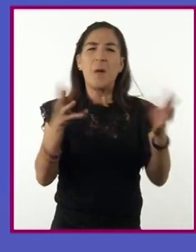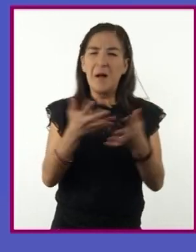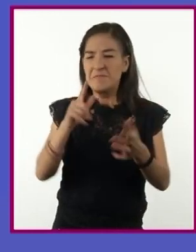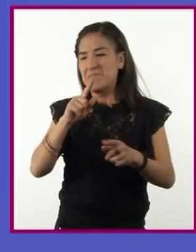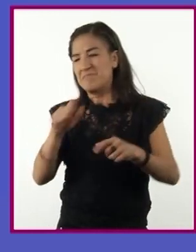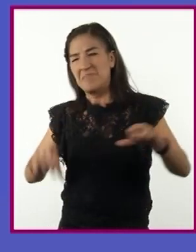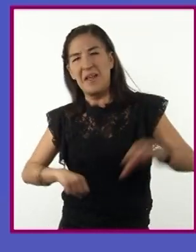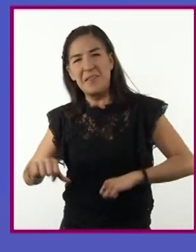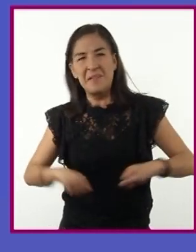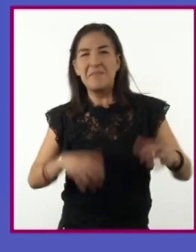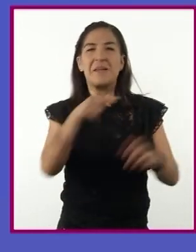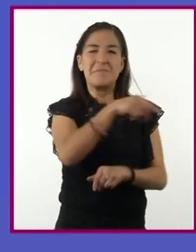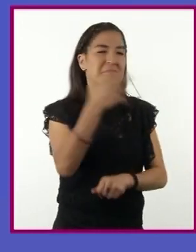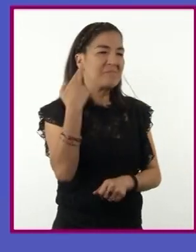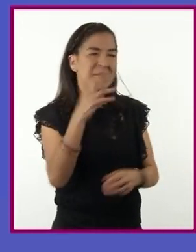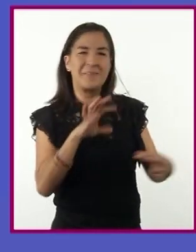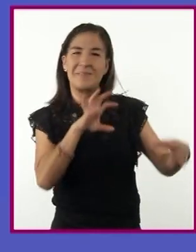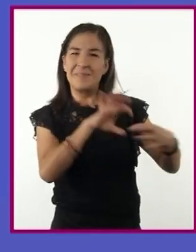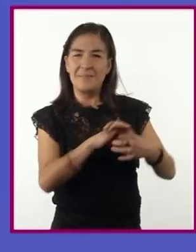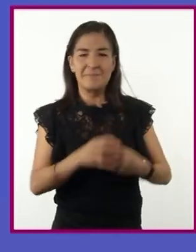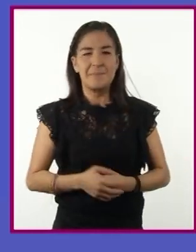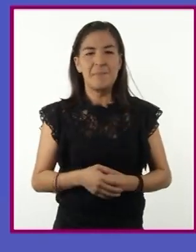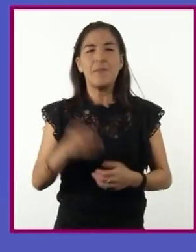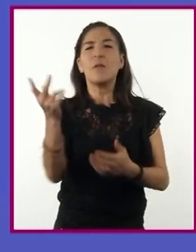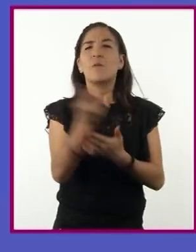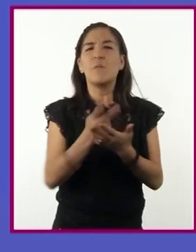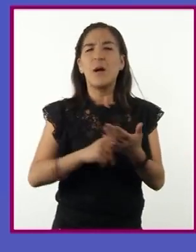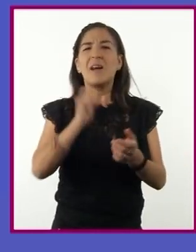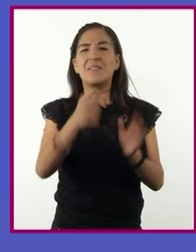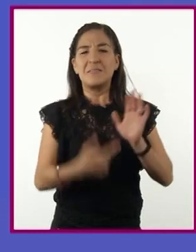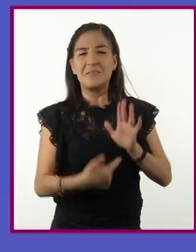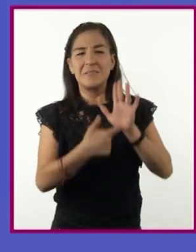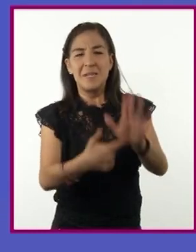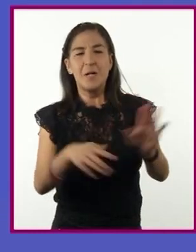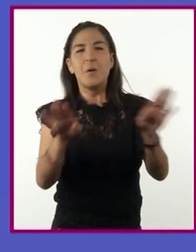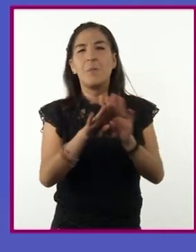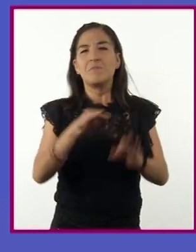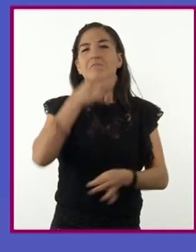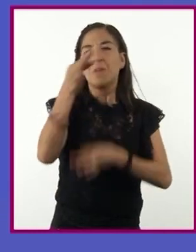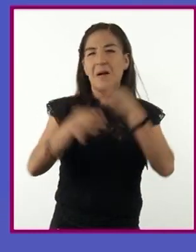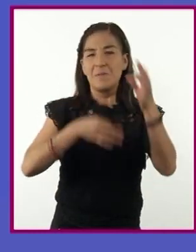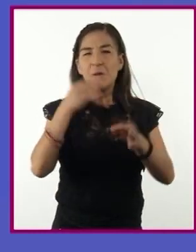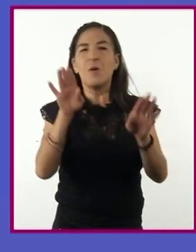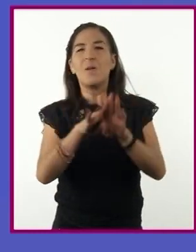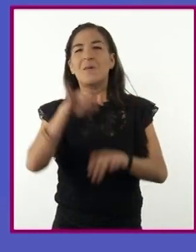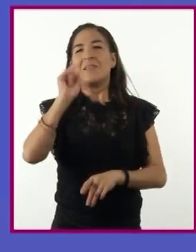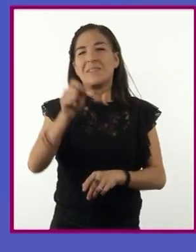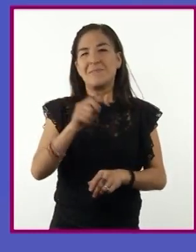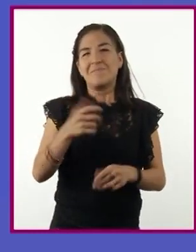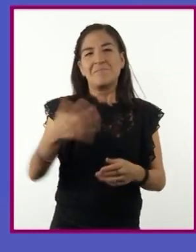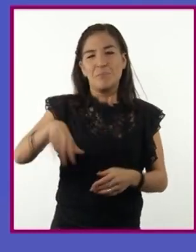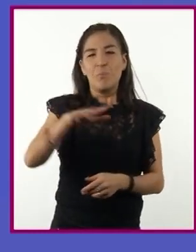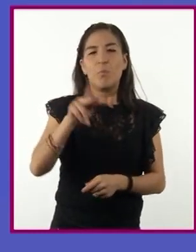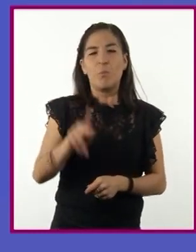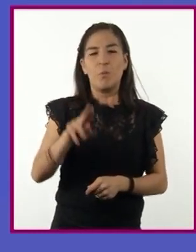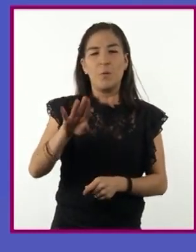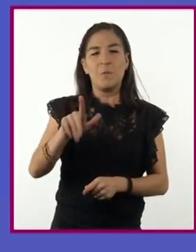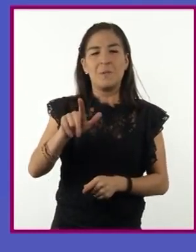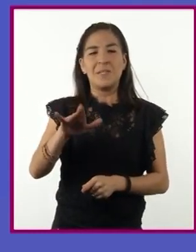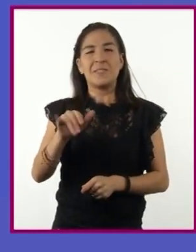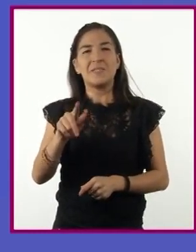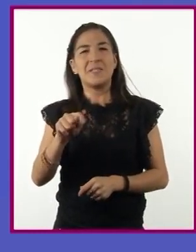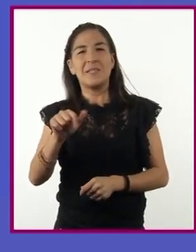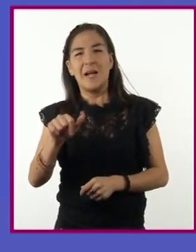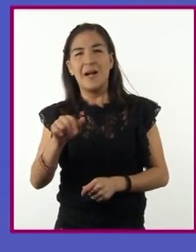otras actividades. Programa una transmisión frecuente de anuncios publicitarios, lo cual ayuda a captar la